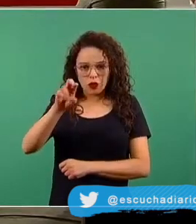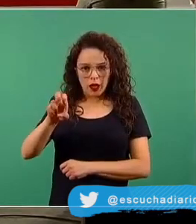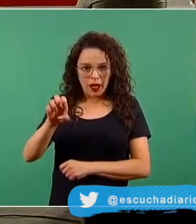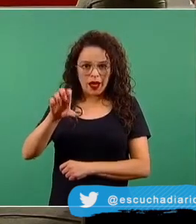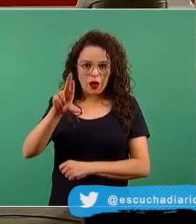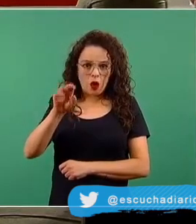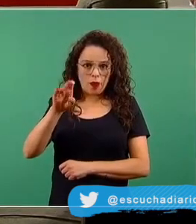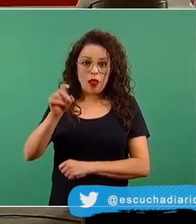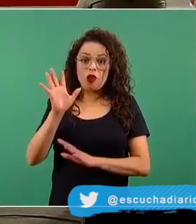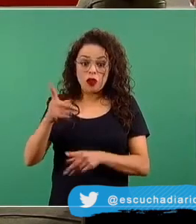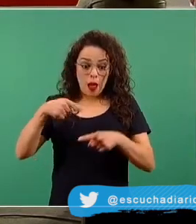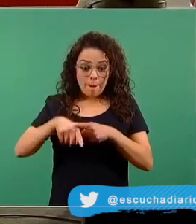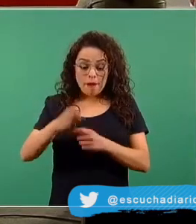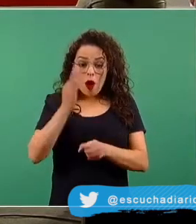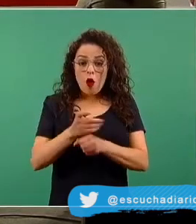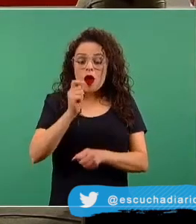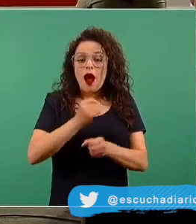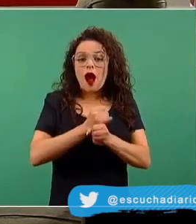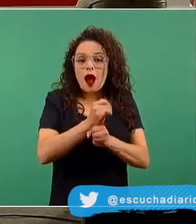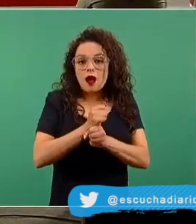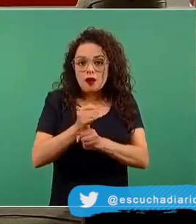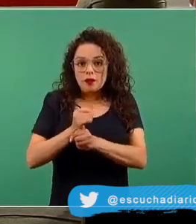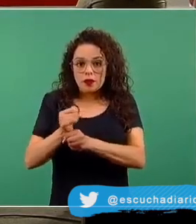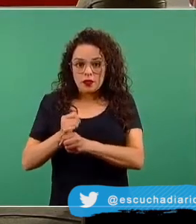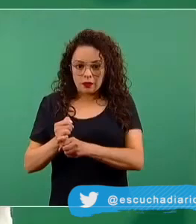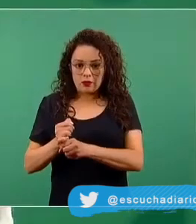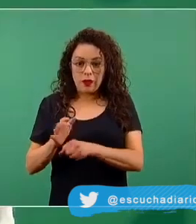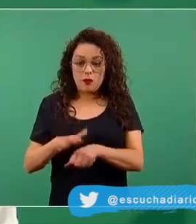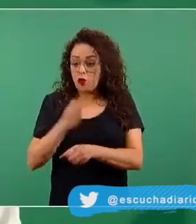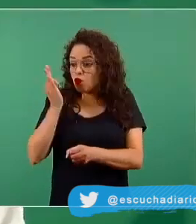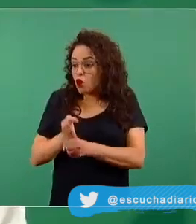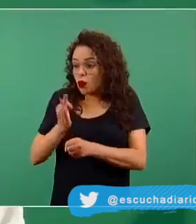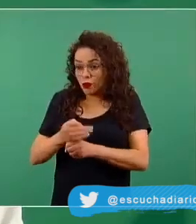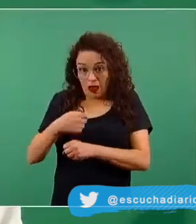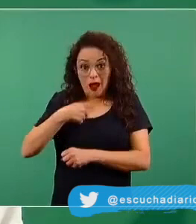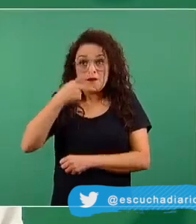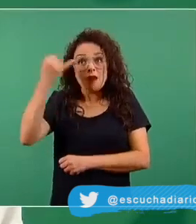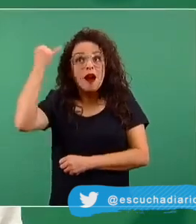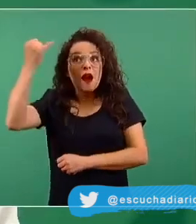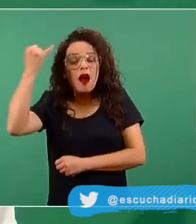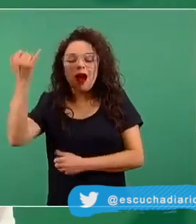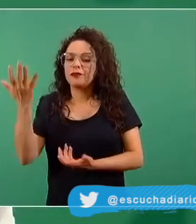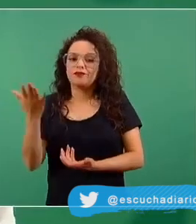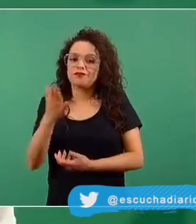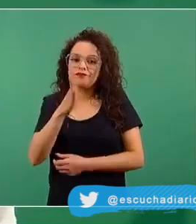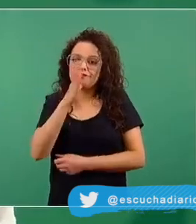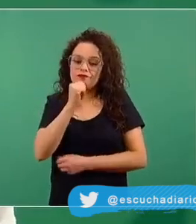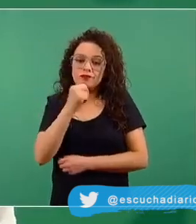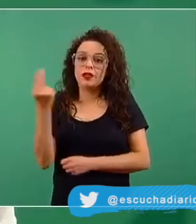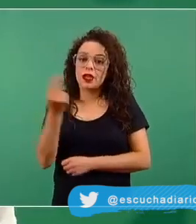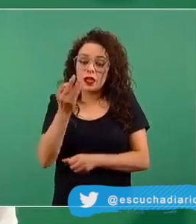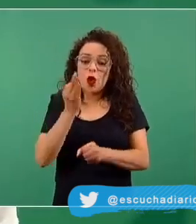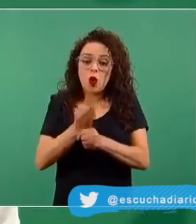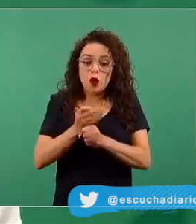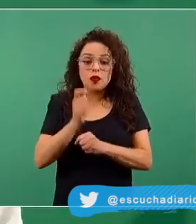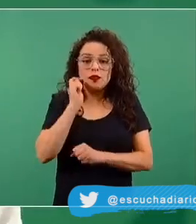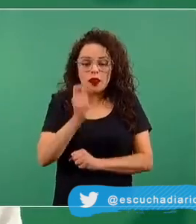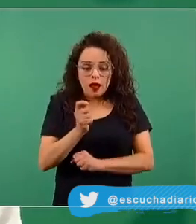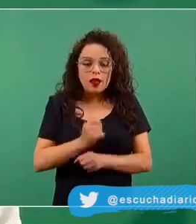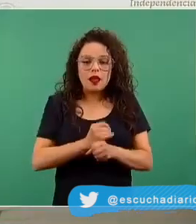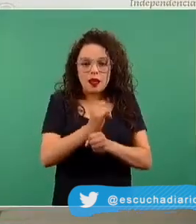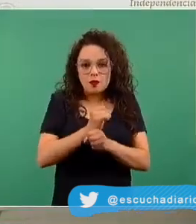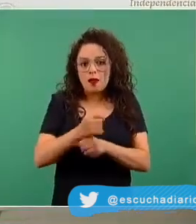sería en este momento temprano especular sobre los hallazgos, porque los hallazgos precisamente están siendo cuidados,